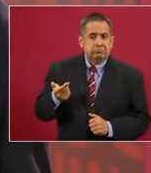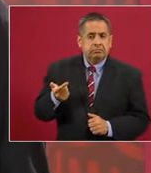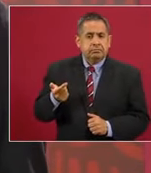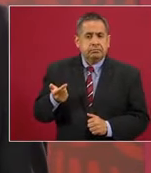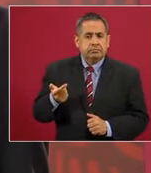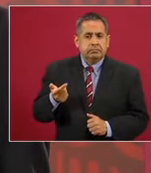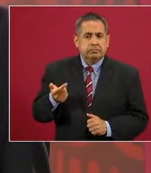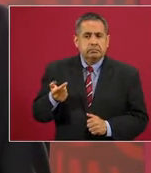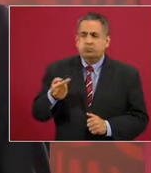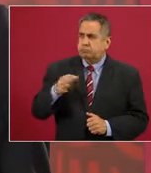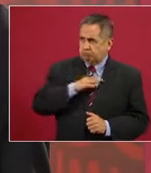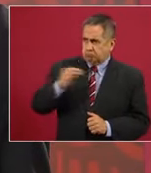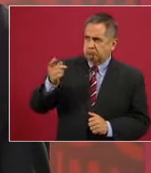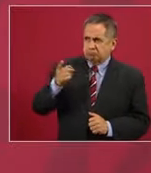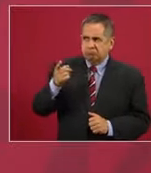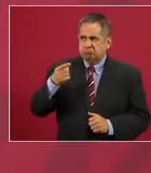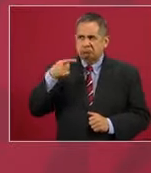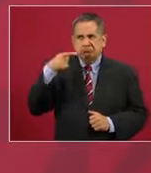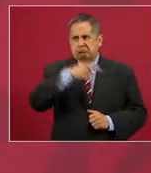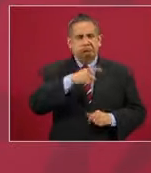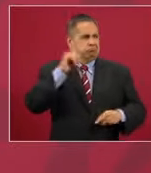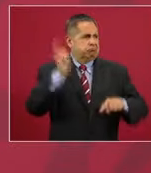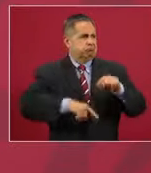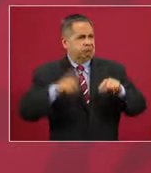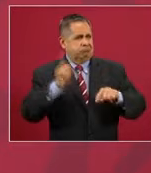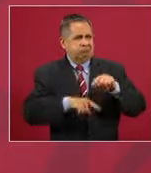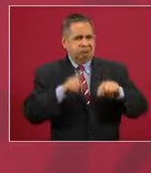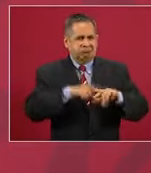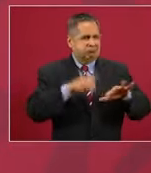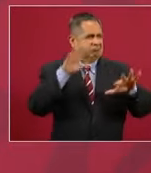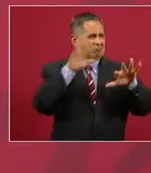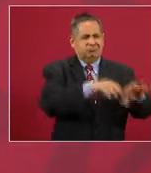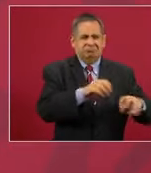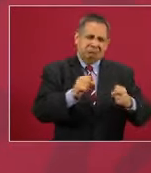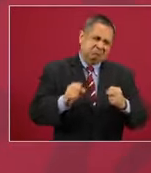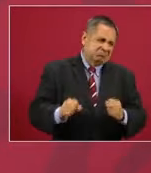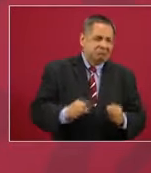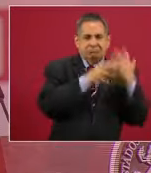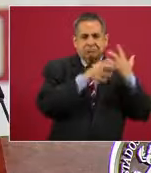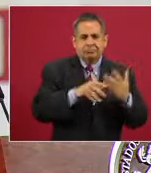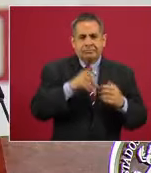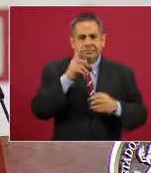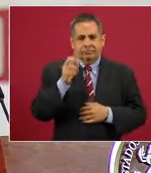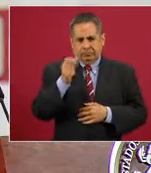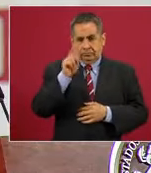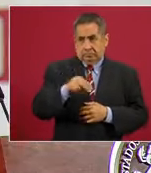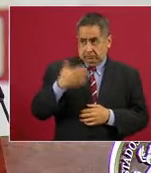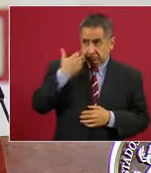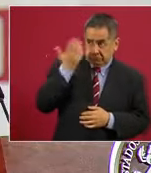él mandaba a desalojar a los que tenían tomada la UNAM.